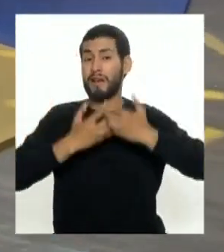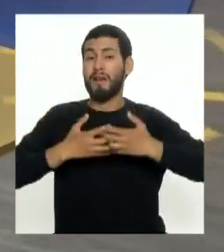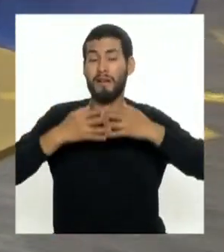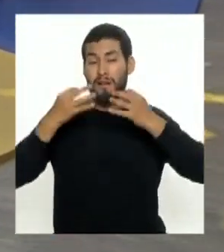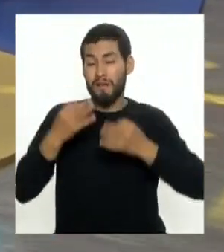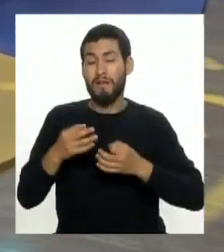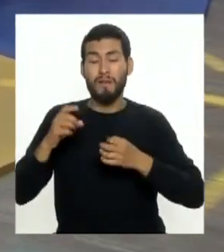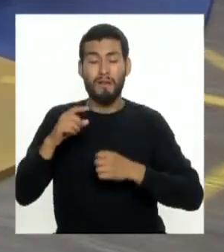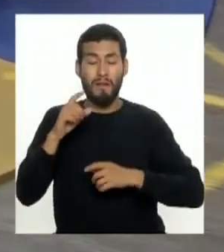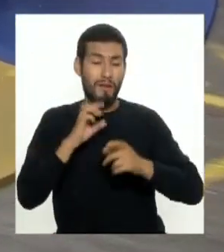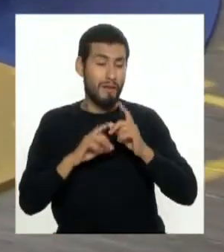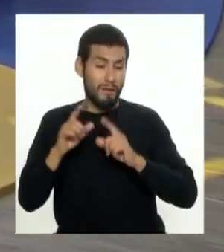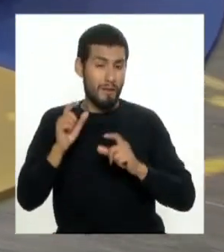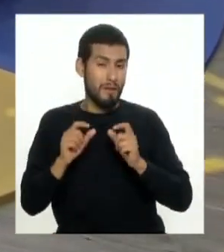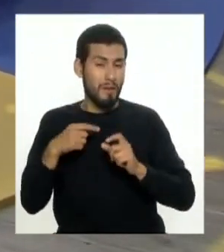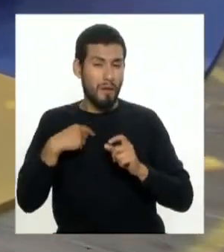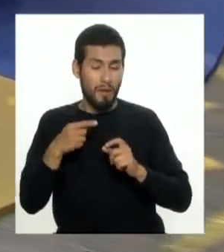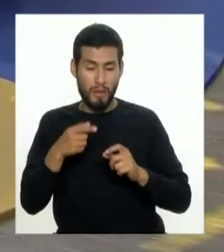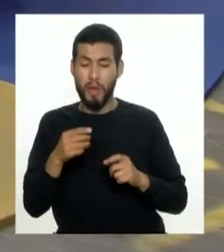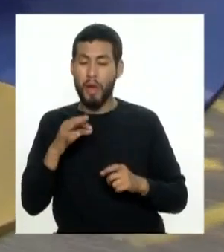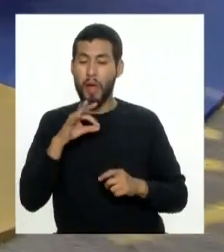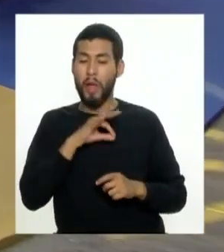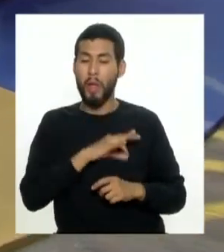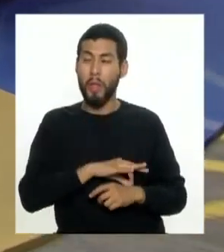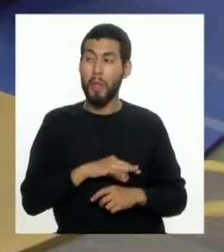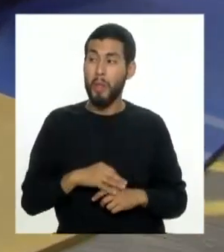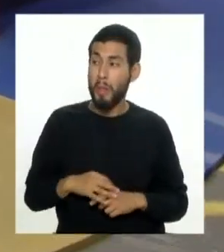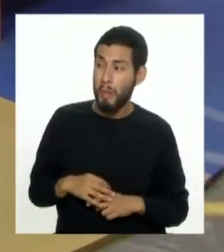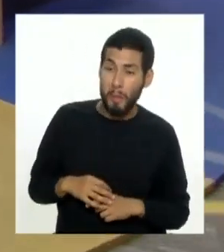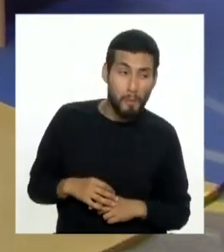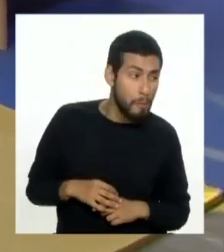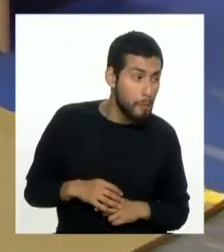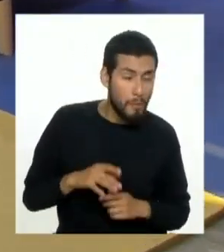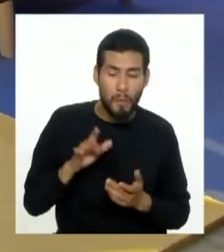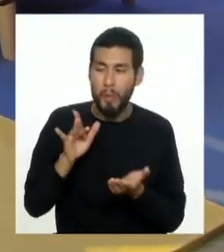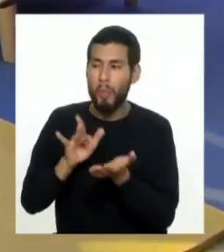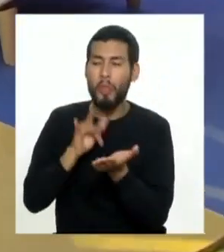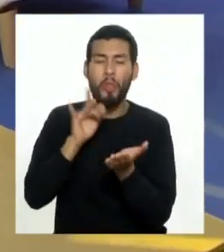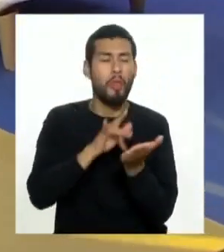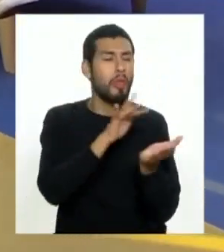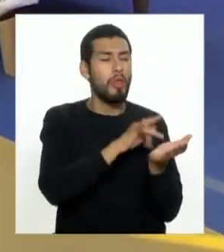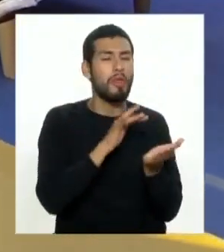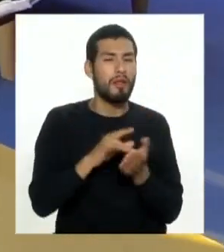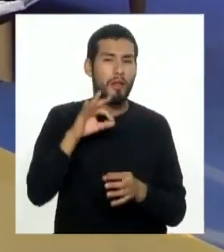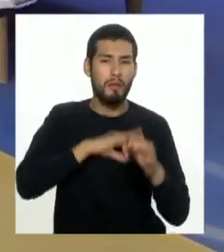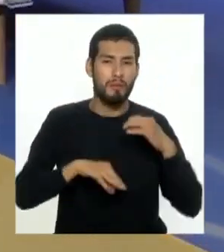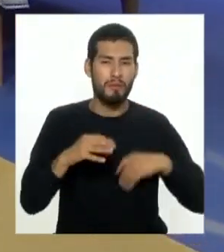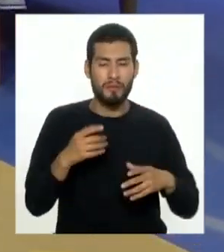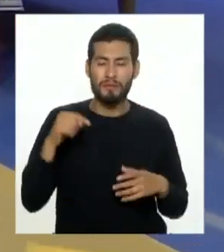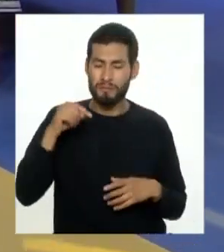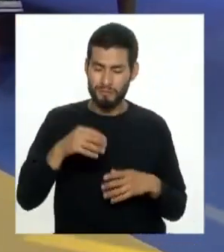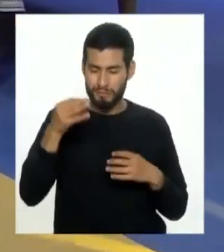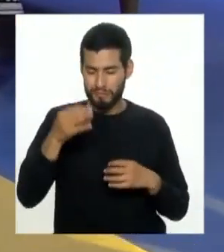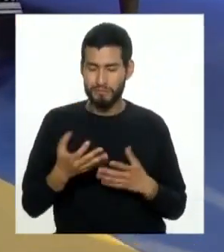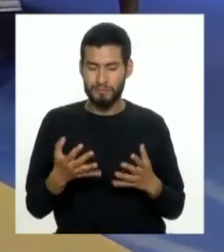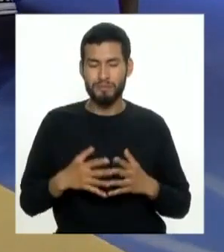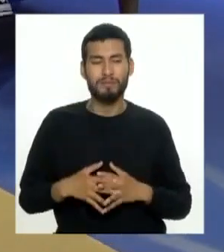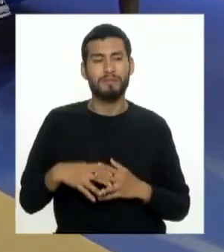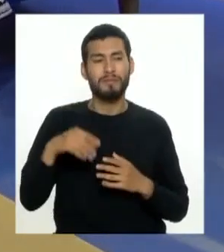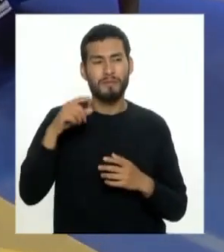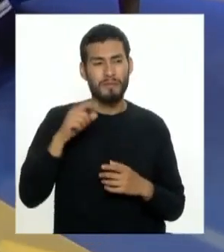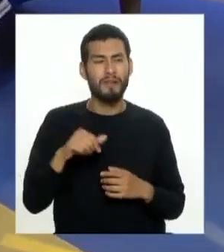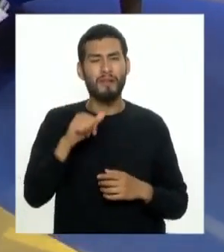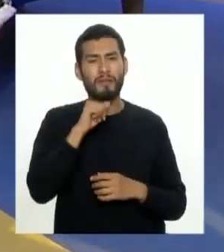e informales puedan cruzar la línea y hacer que los intereses de los consumidores se vean perjudicados esa es la realidad triste capacidad